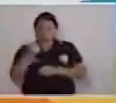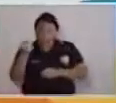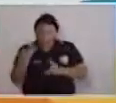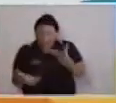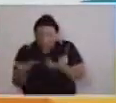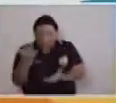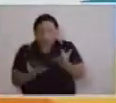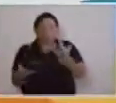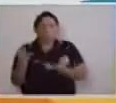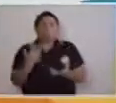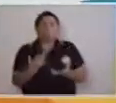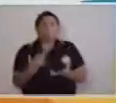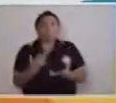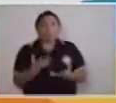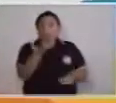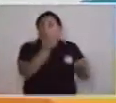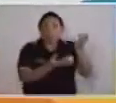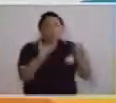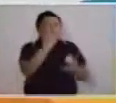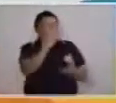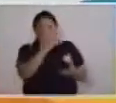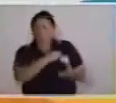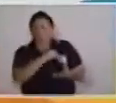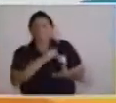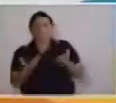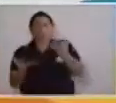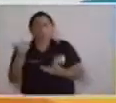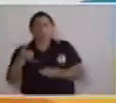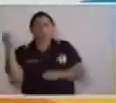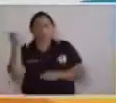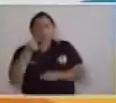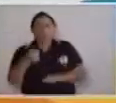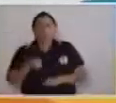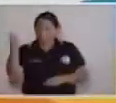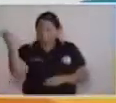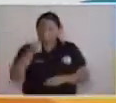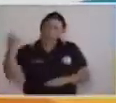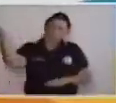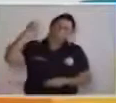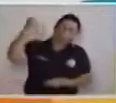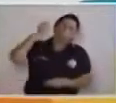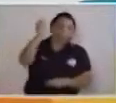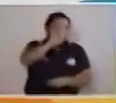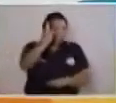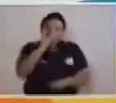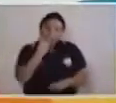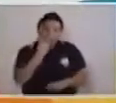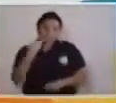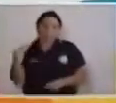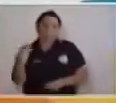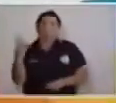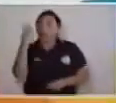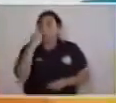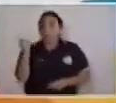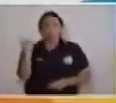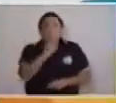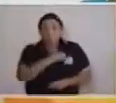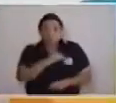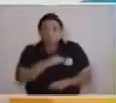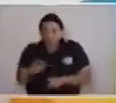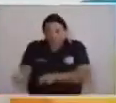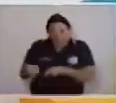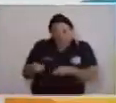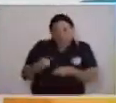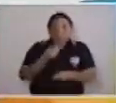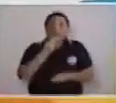para que queme al palo. El fuego no quiere quemar al palo. El palo no quiere pegarle al lobo. El